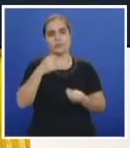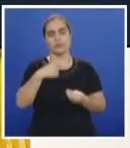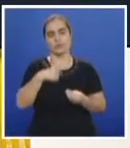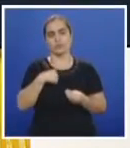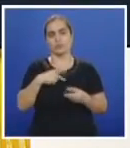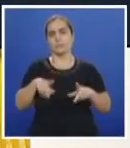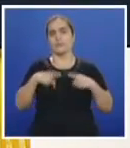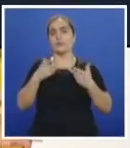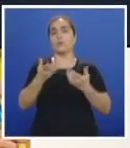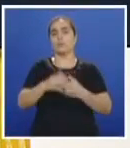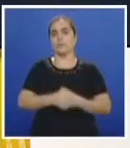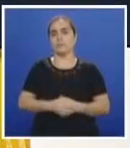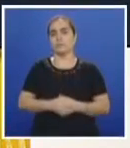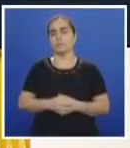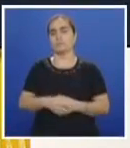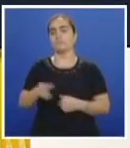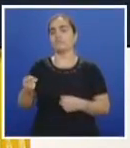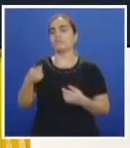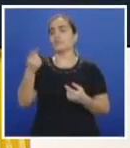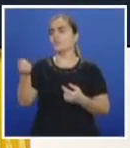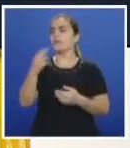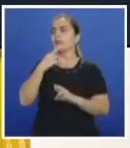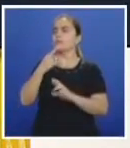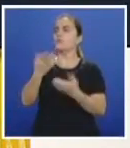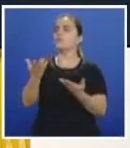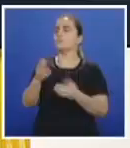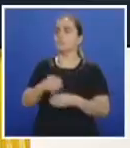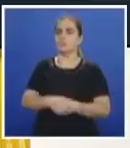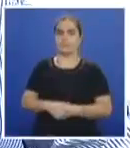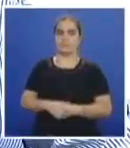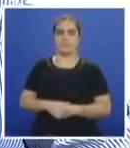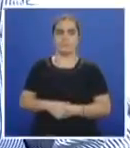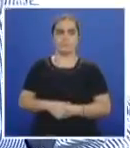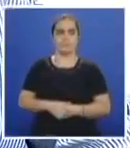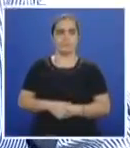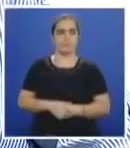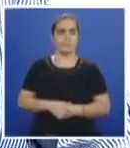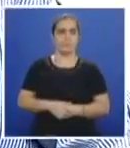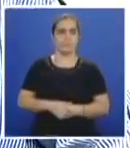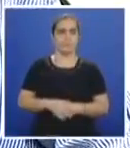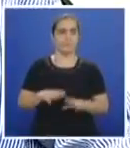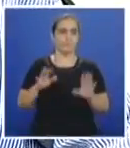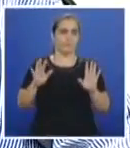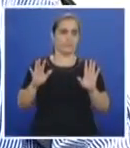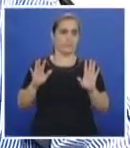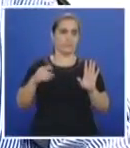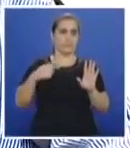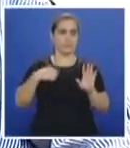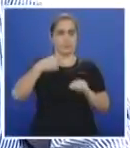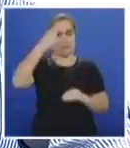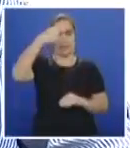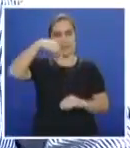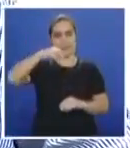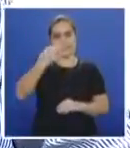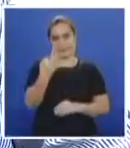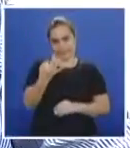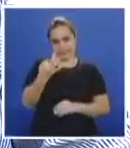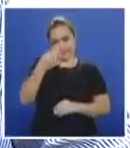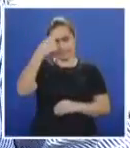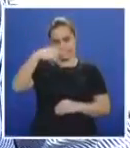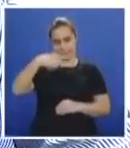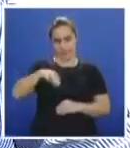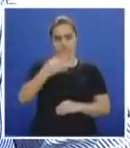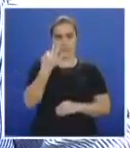mi dinámica laboral. ¿Qué puede responder al respecto frente a esos planteamientos? Vea, hombre, yo tengo tres hijos y tres nietos.